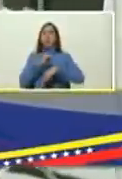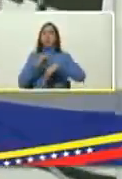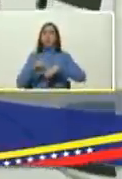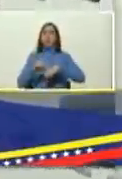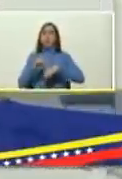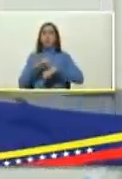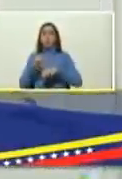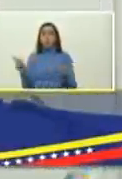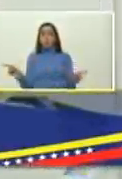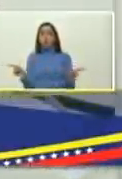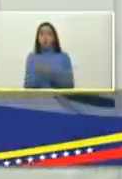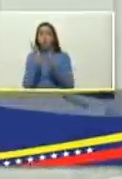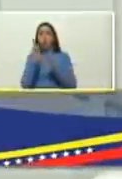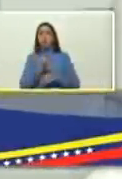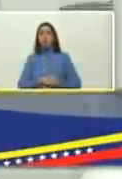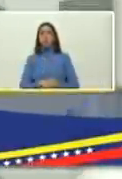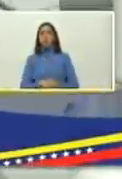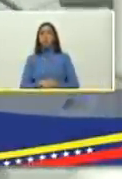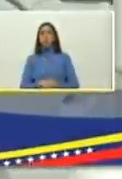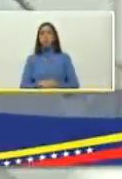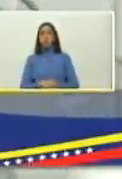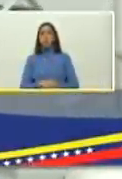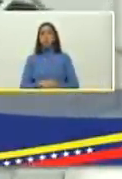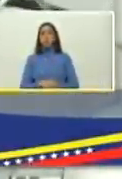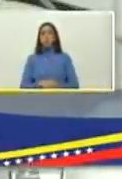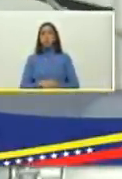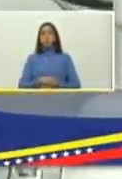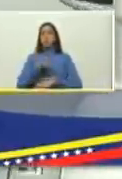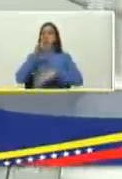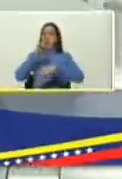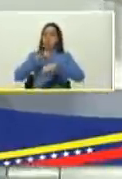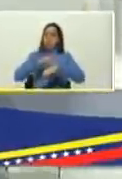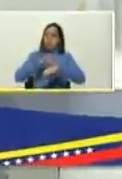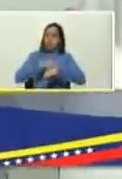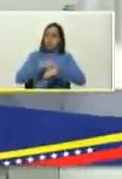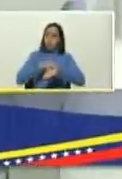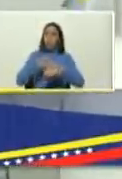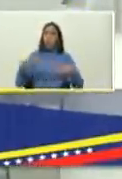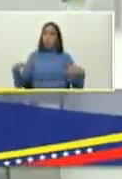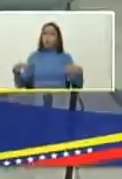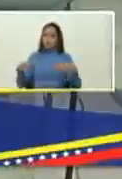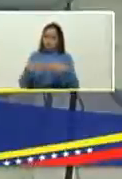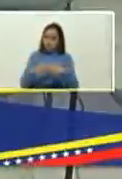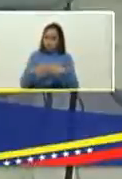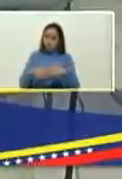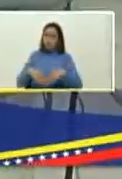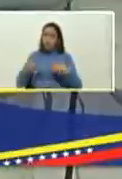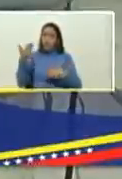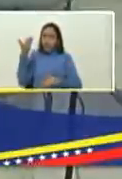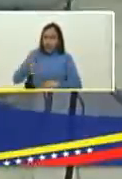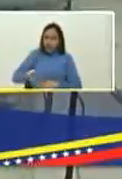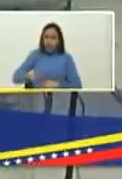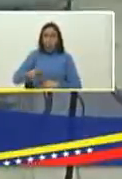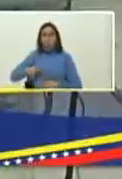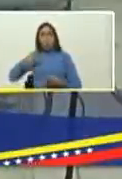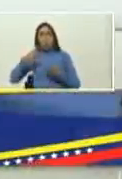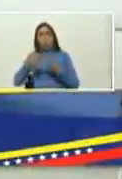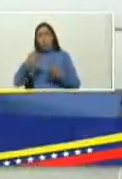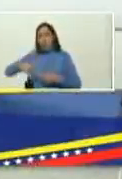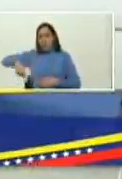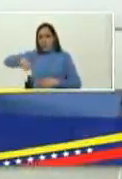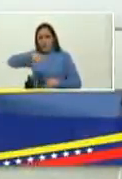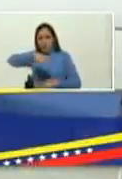pero lo más importante presidente es nuestro personal humano nuestros médicos y médicas y la voluntad de ellos